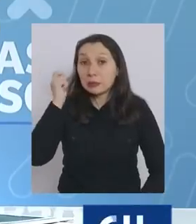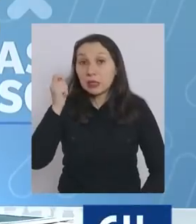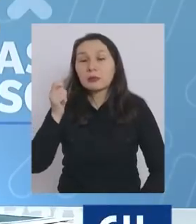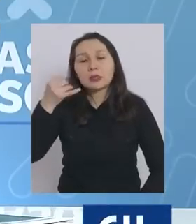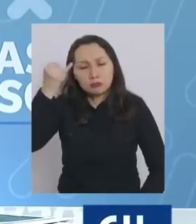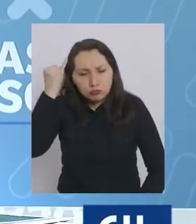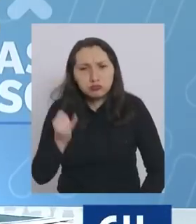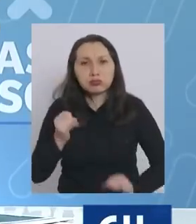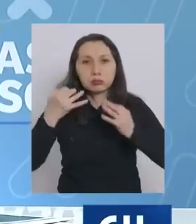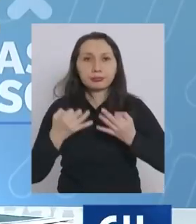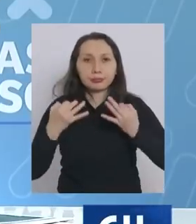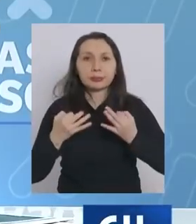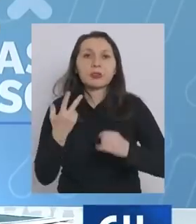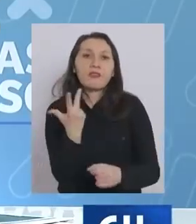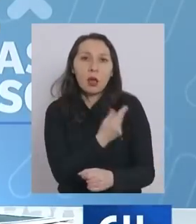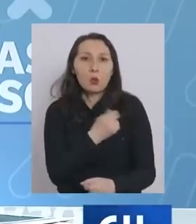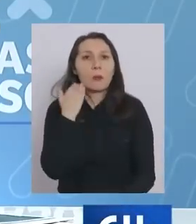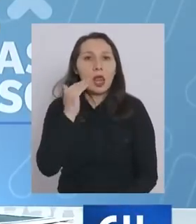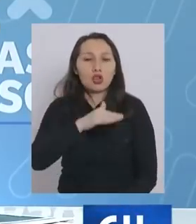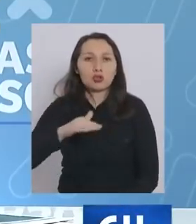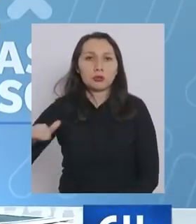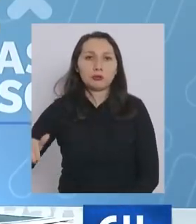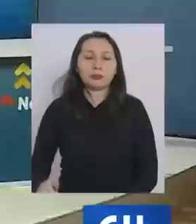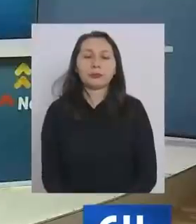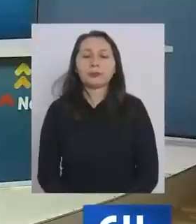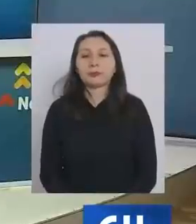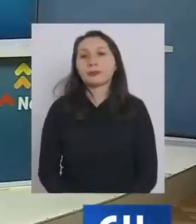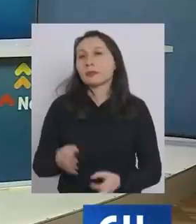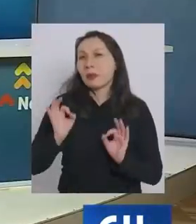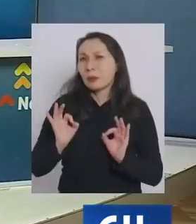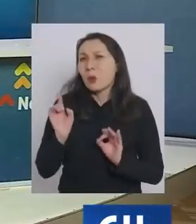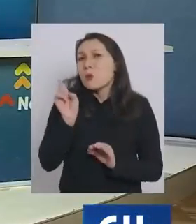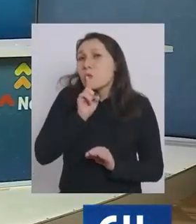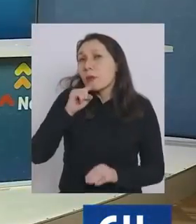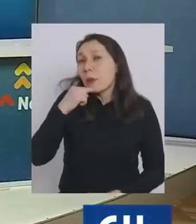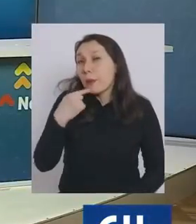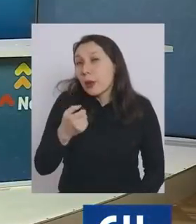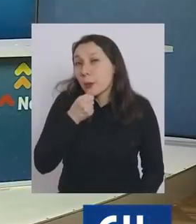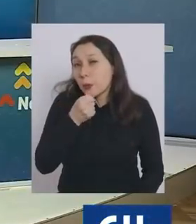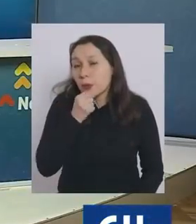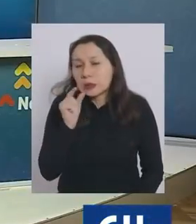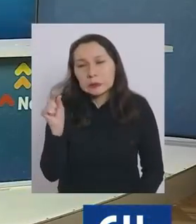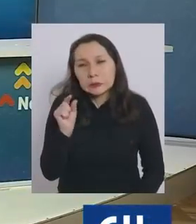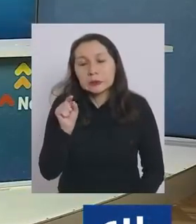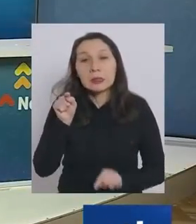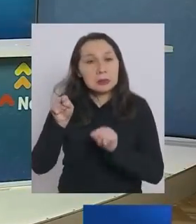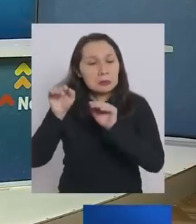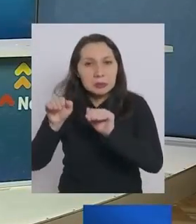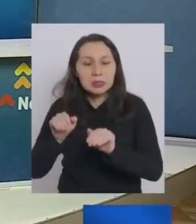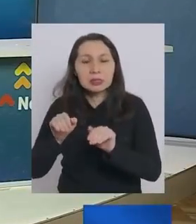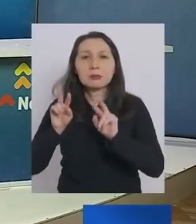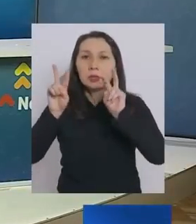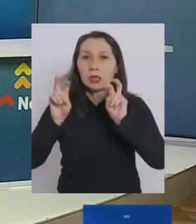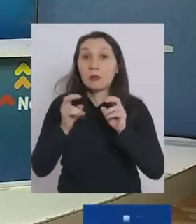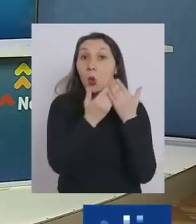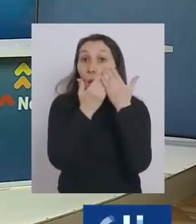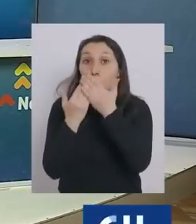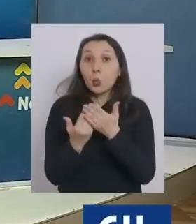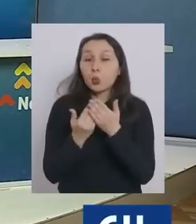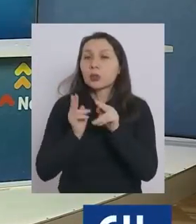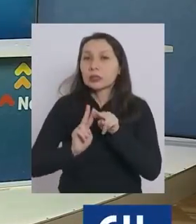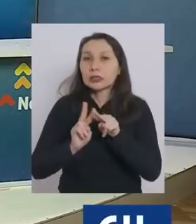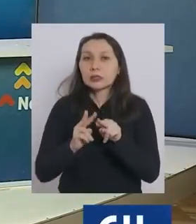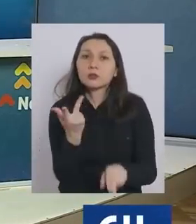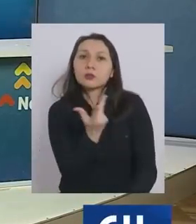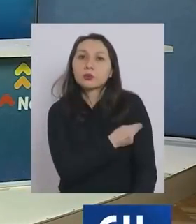sí o sí vamos a vacunarlos perfecto ministro una última consulta muy chica respecto de eso los estudios que se están